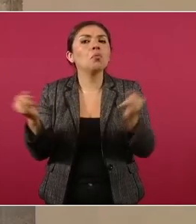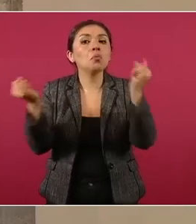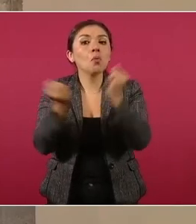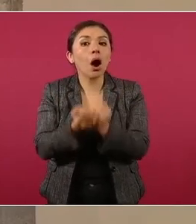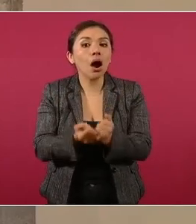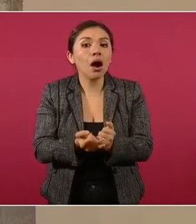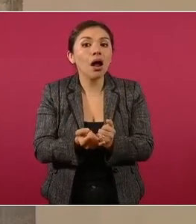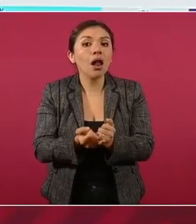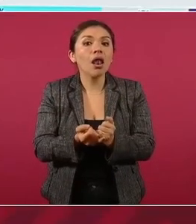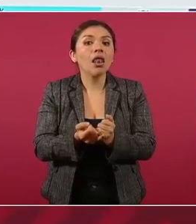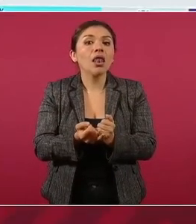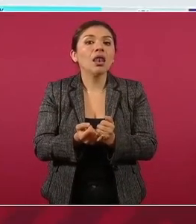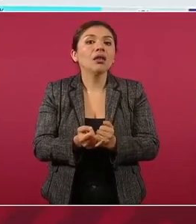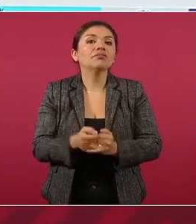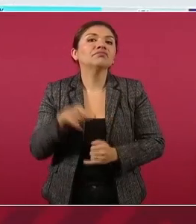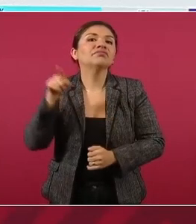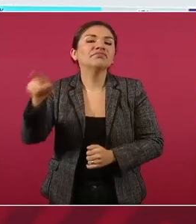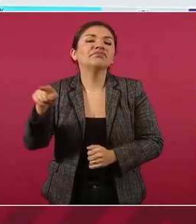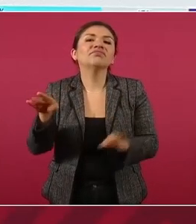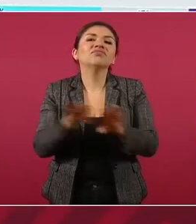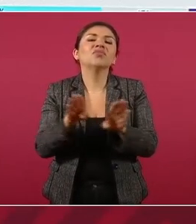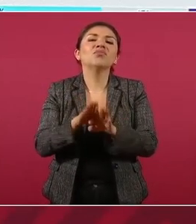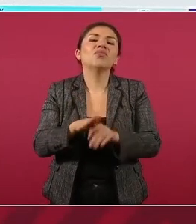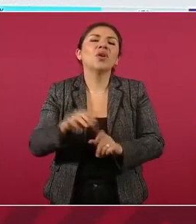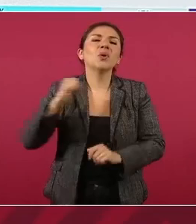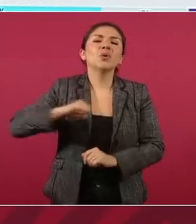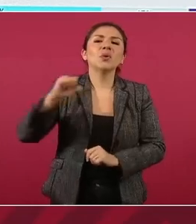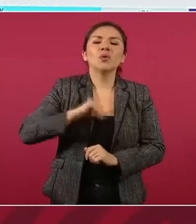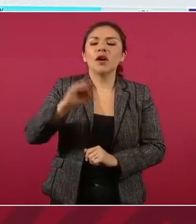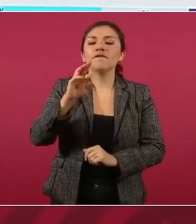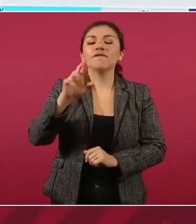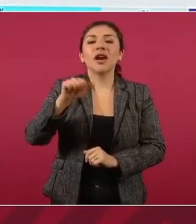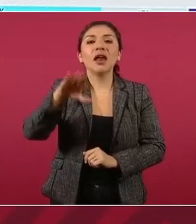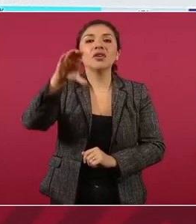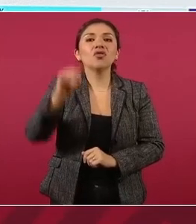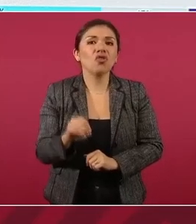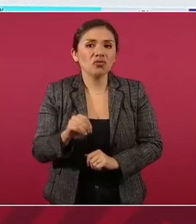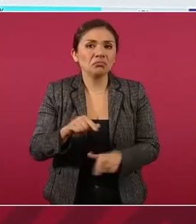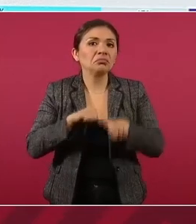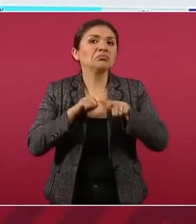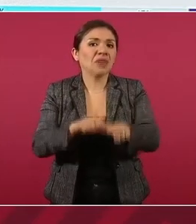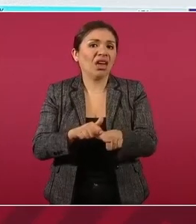el franquismo sin franco